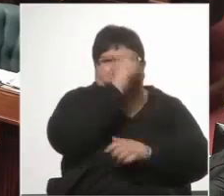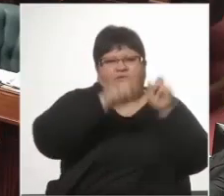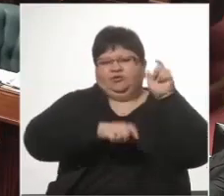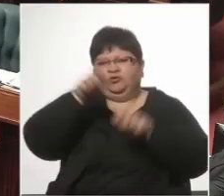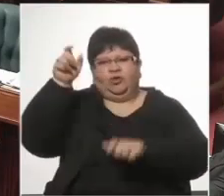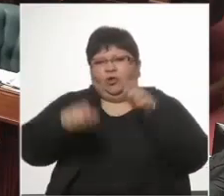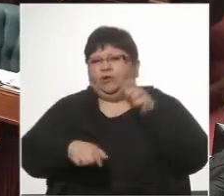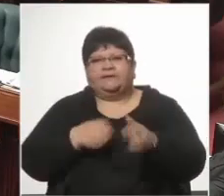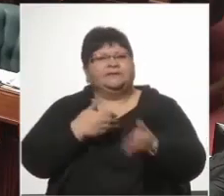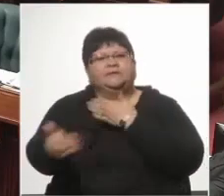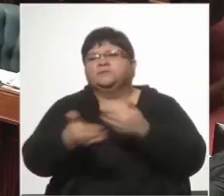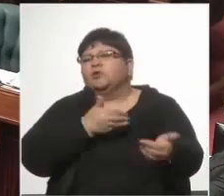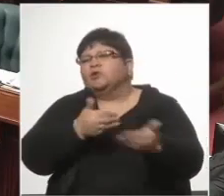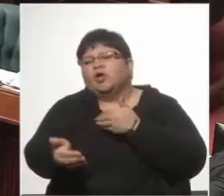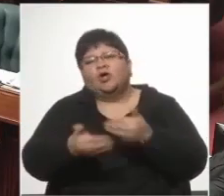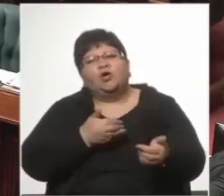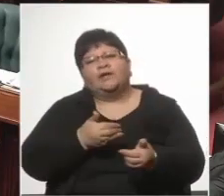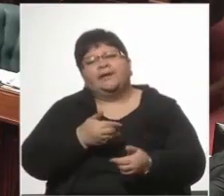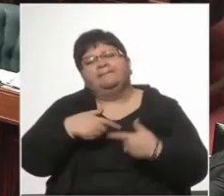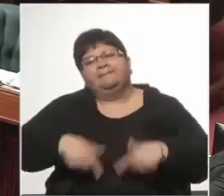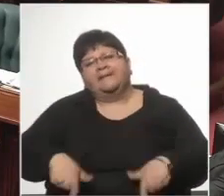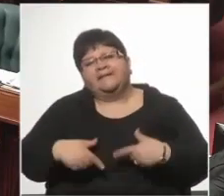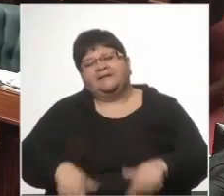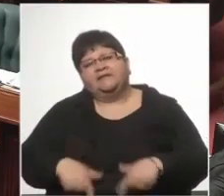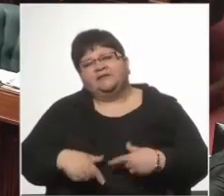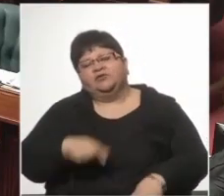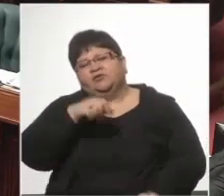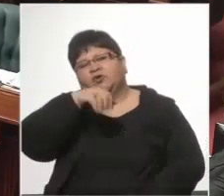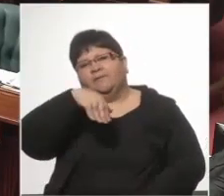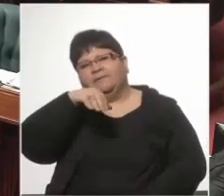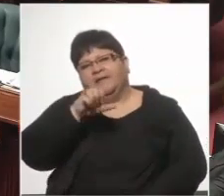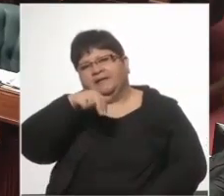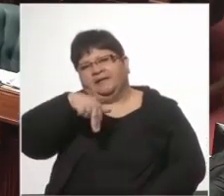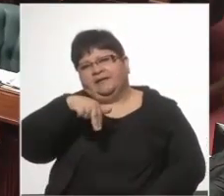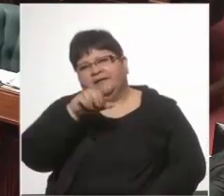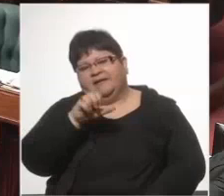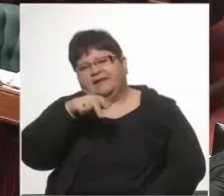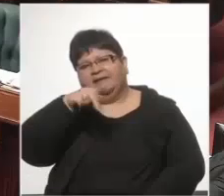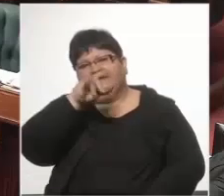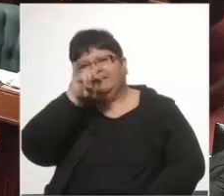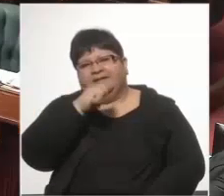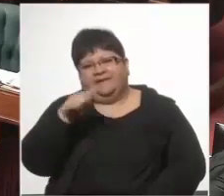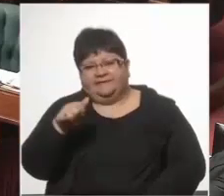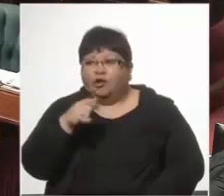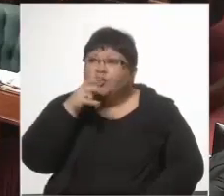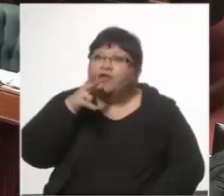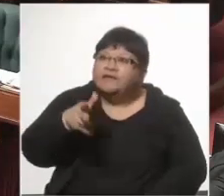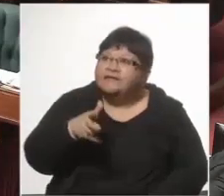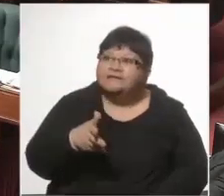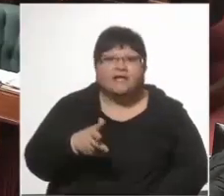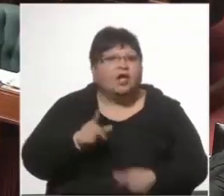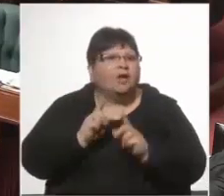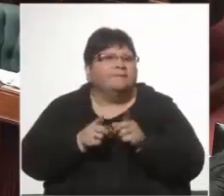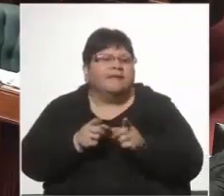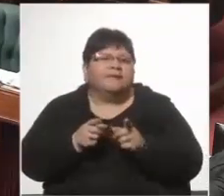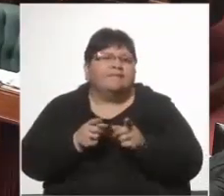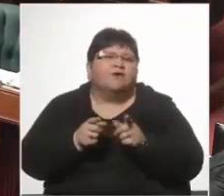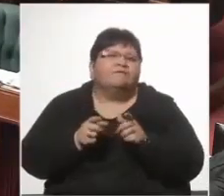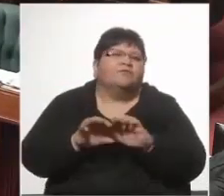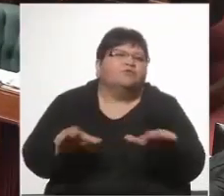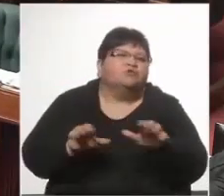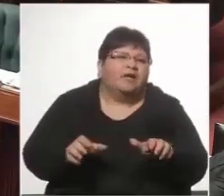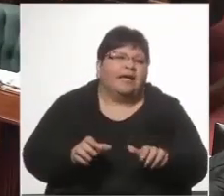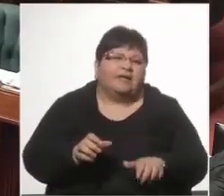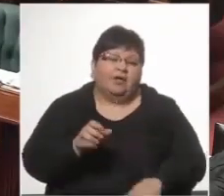sin importarle que el ministro Menéndez estaba muriendo, cosa que dicen los funcionarios de carrera, incluso la